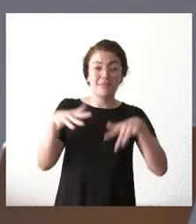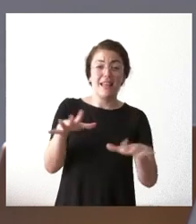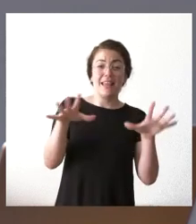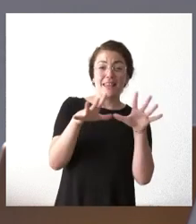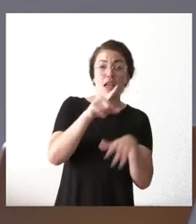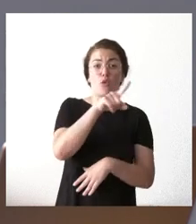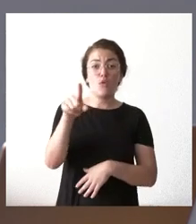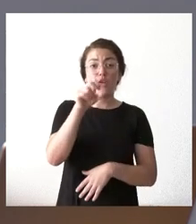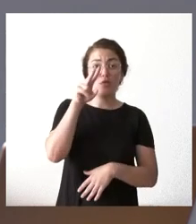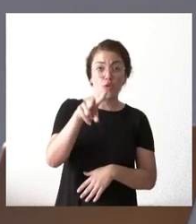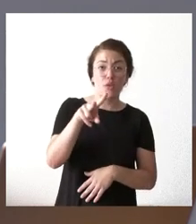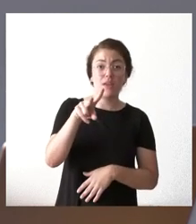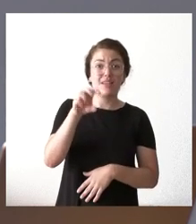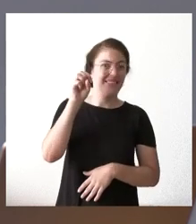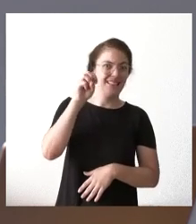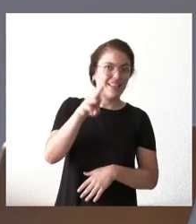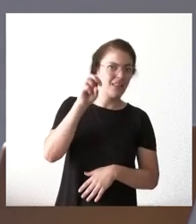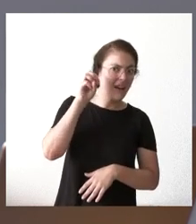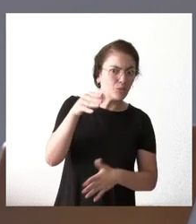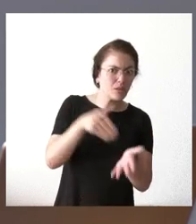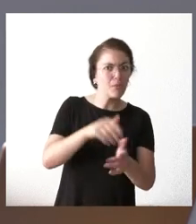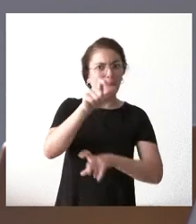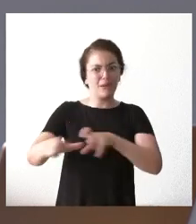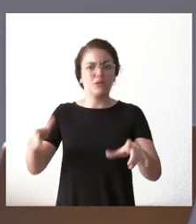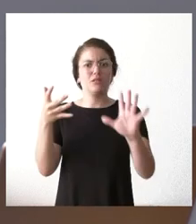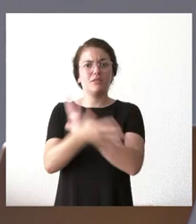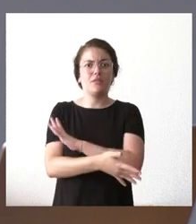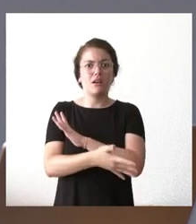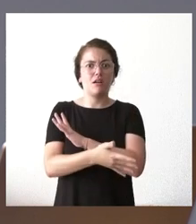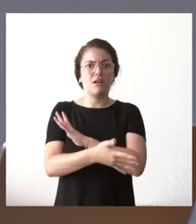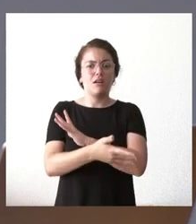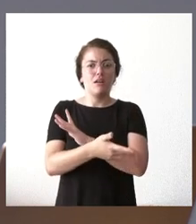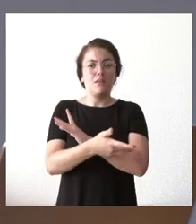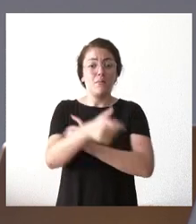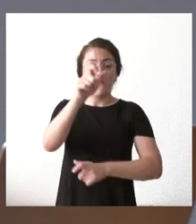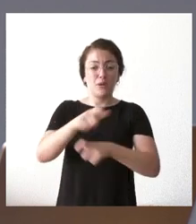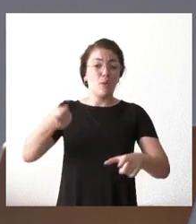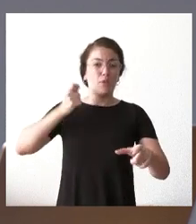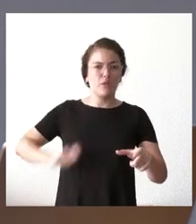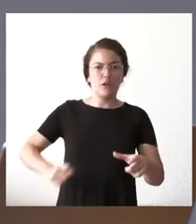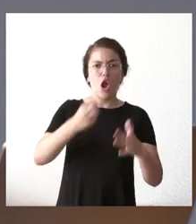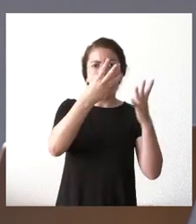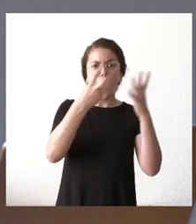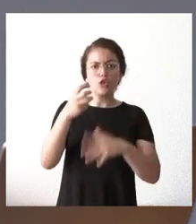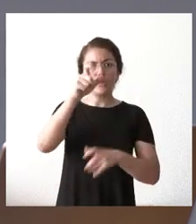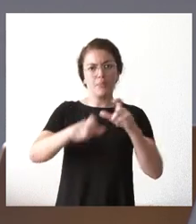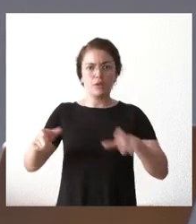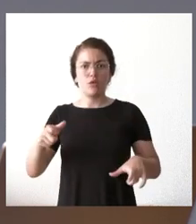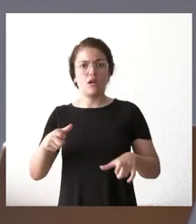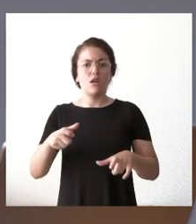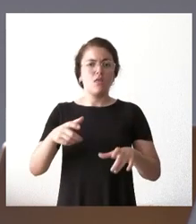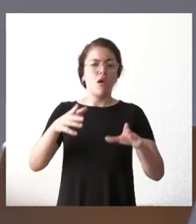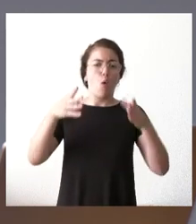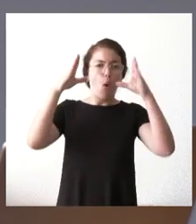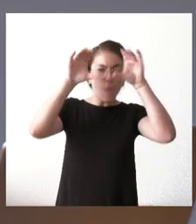.000 o 14.000 personas y con un operativo de 800 personas de servicios, tanto de Guardia Civil, voluntarias de Protección Civil, hospital de